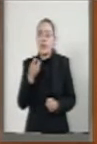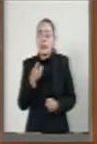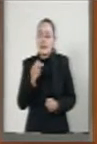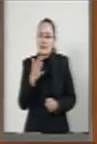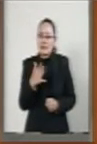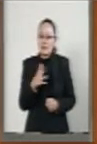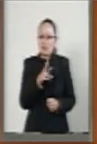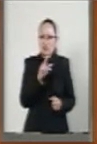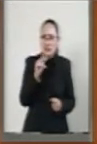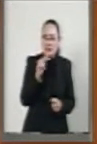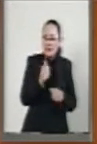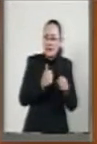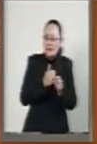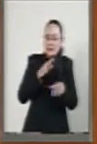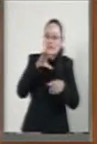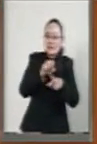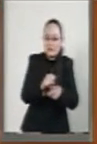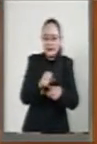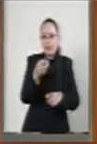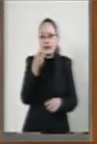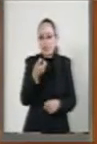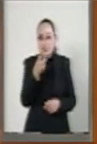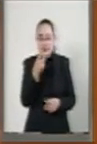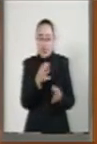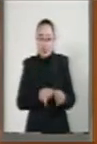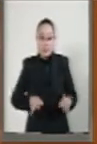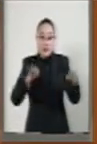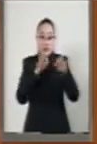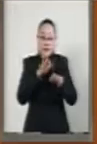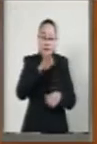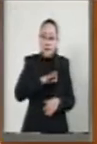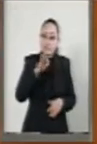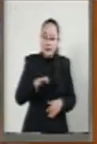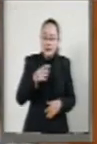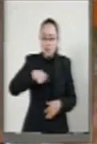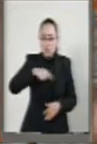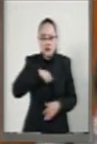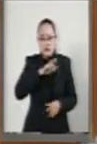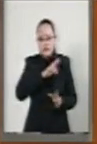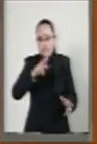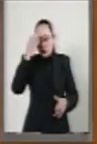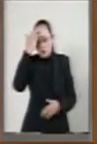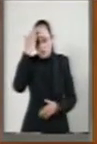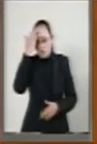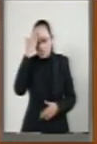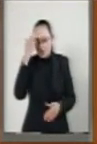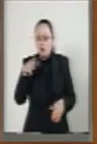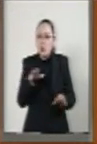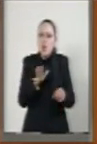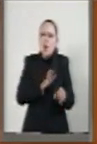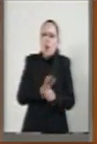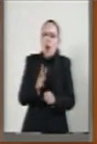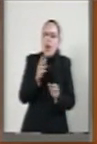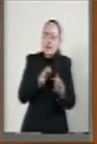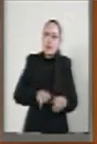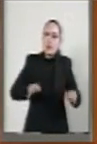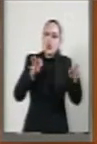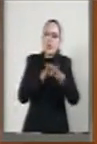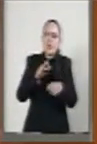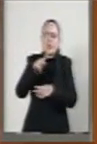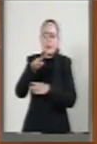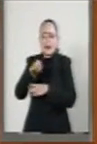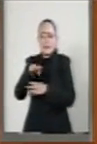décadas de este suceso simbólico, reconocemos el invaluable papel que ha jugado petróleos